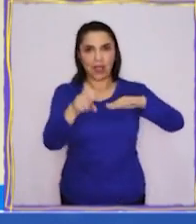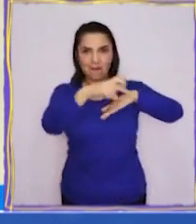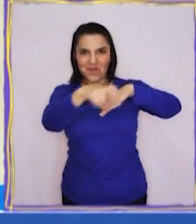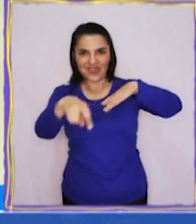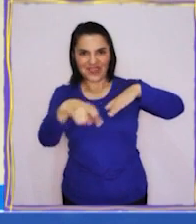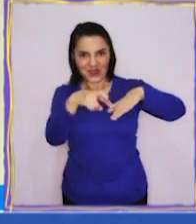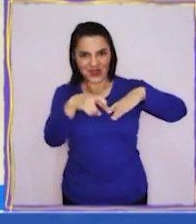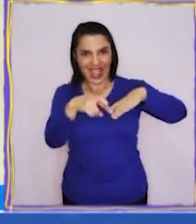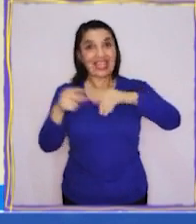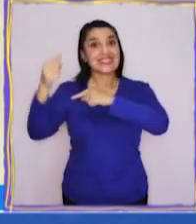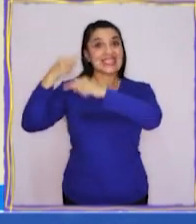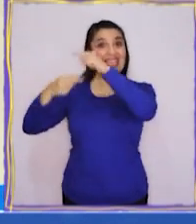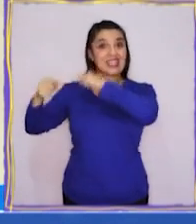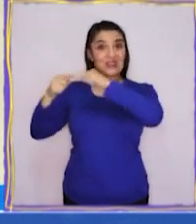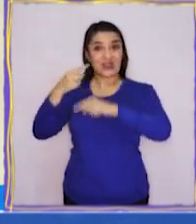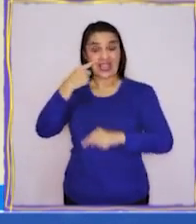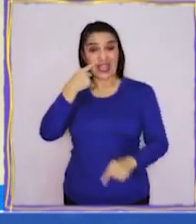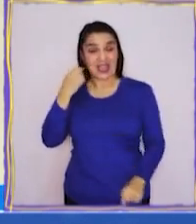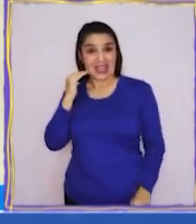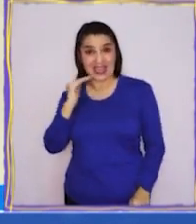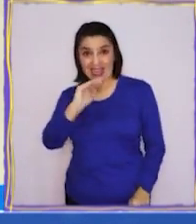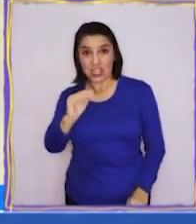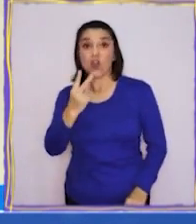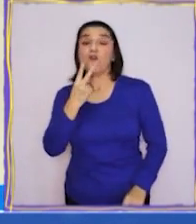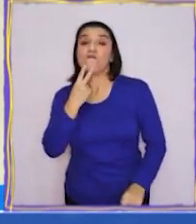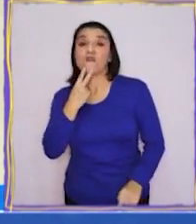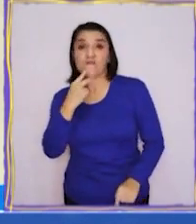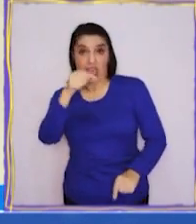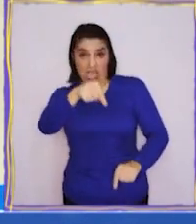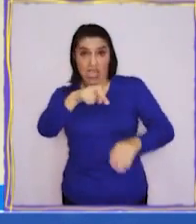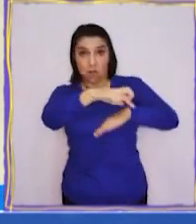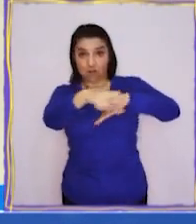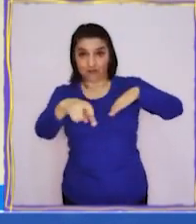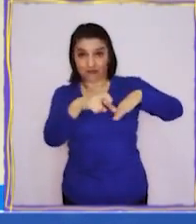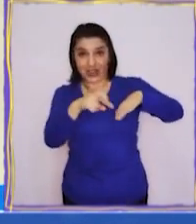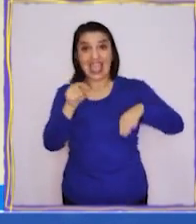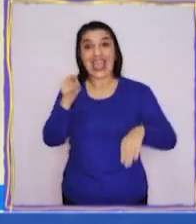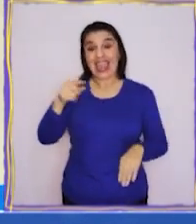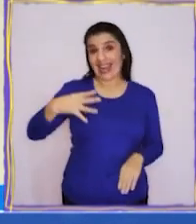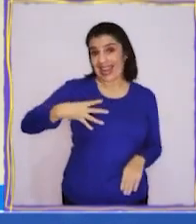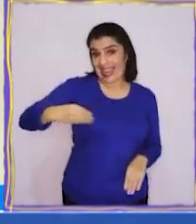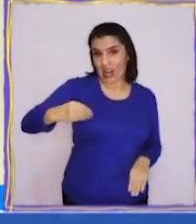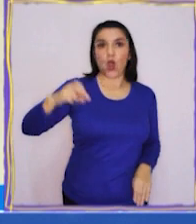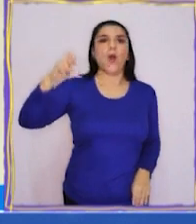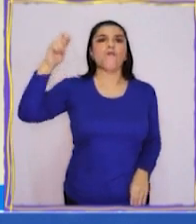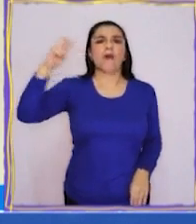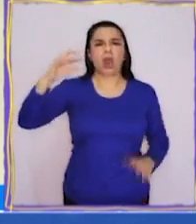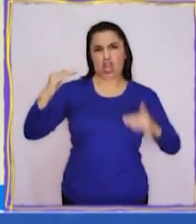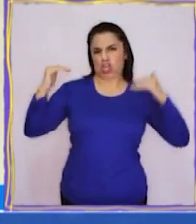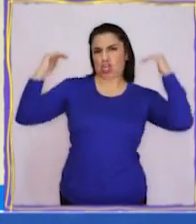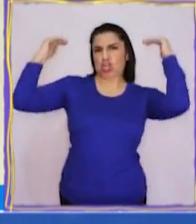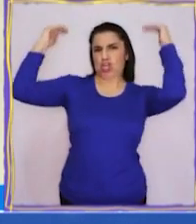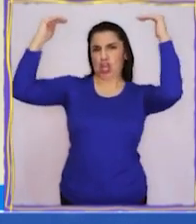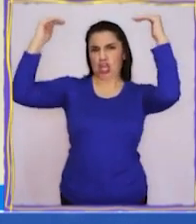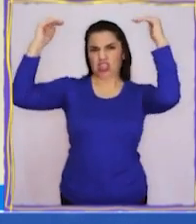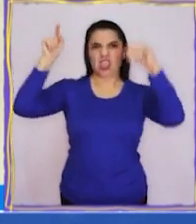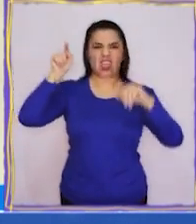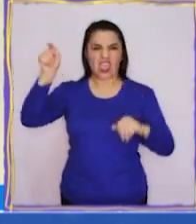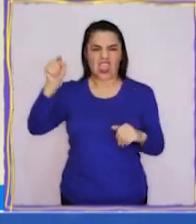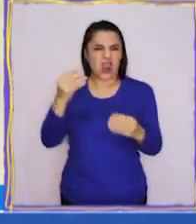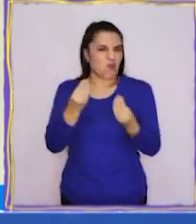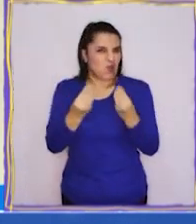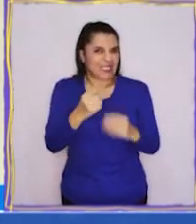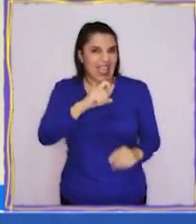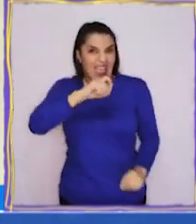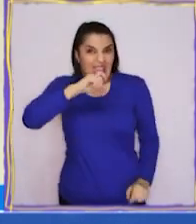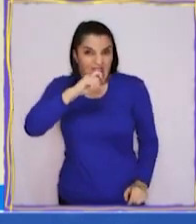Esta es la historia de El Al, un niño que vivía en la Patagonia. Lo que pasa es que él era el hijo de un gigante llamado Nochtex. Y Nochtex le tenía